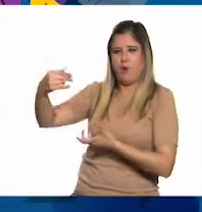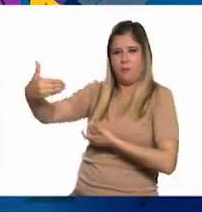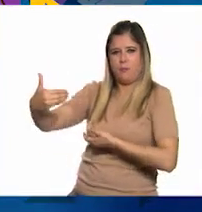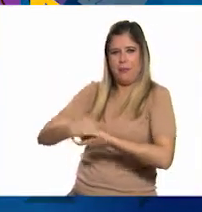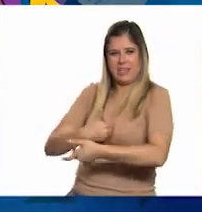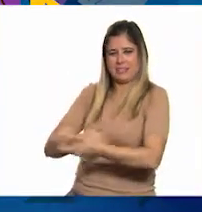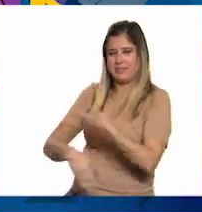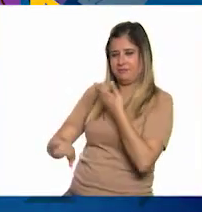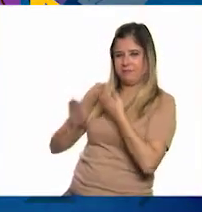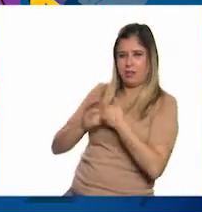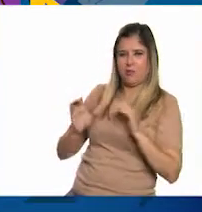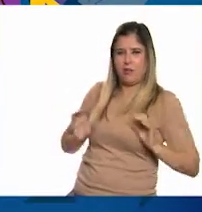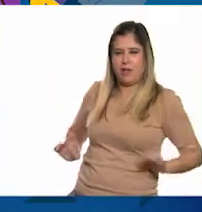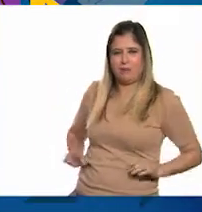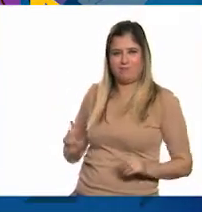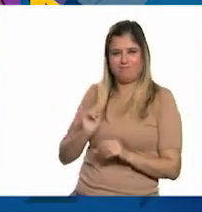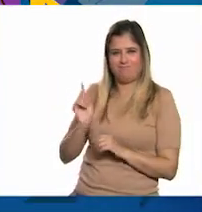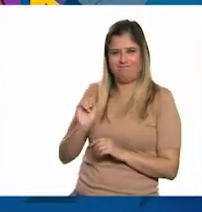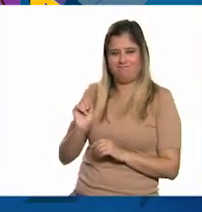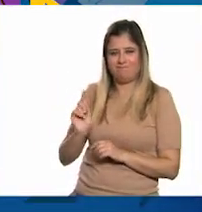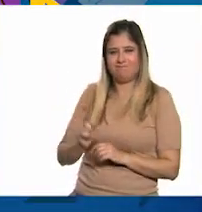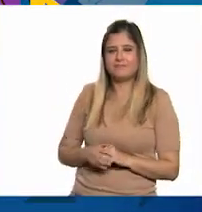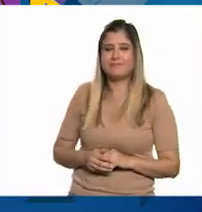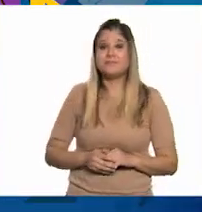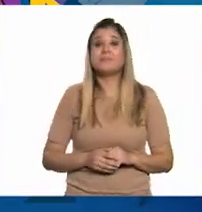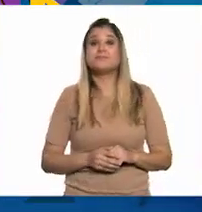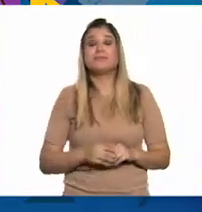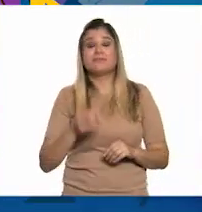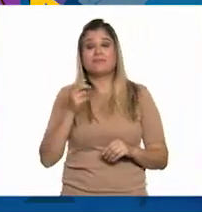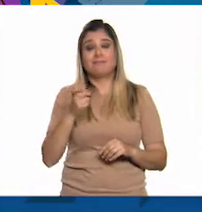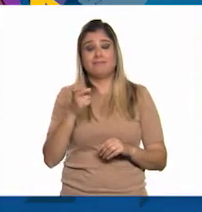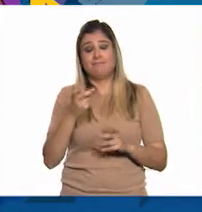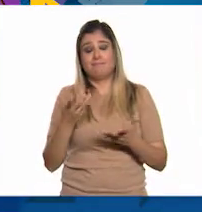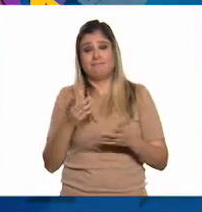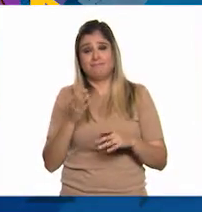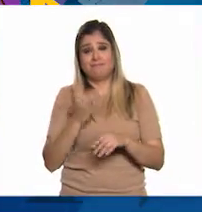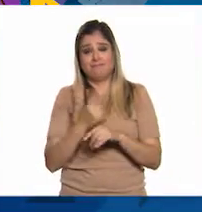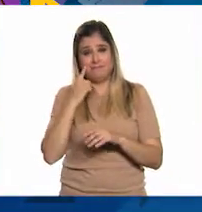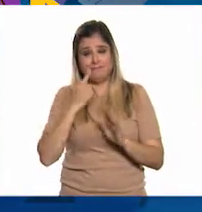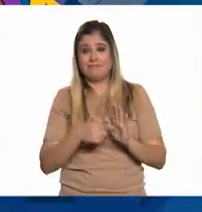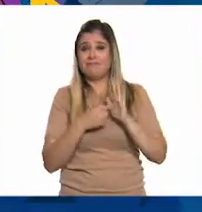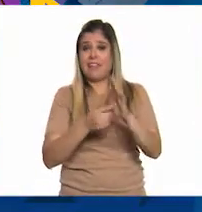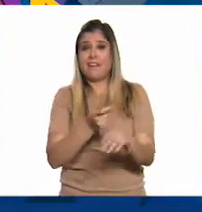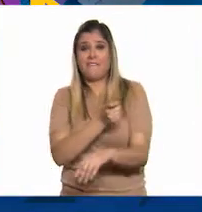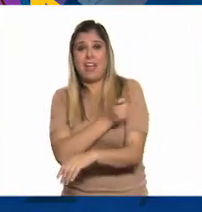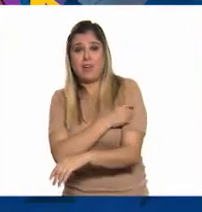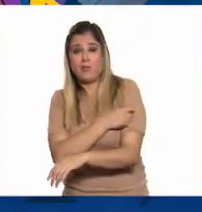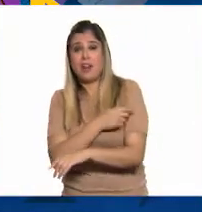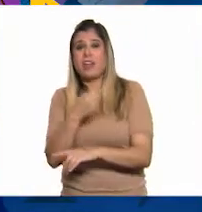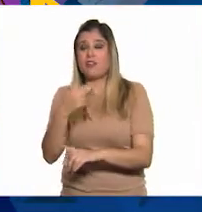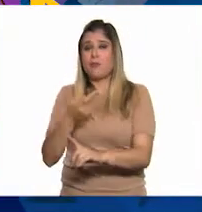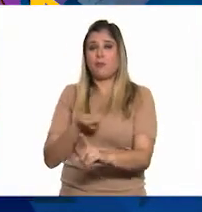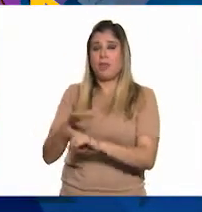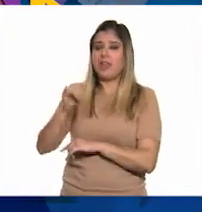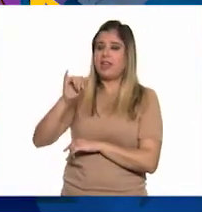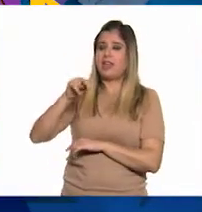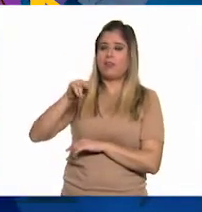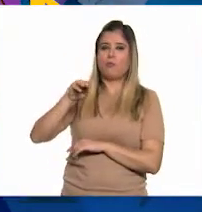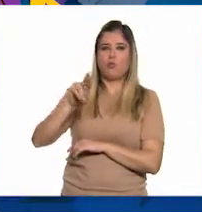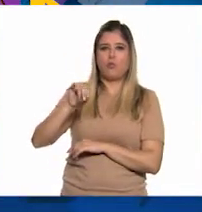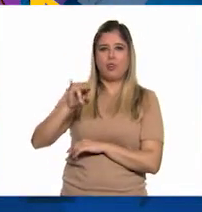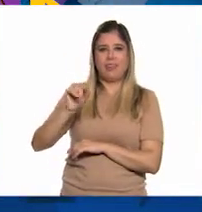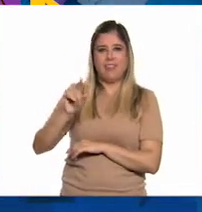y atacan a estos agentes malignos. A esta reacción provocada por la vacuna se le llama inmunidad.